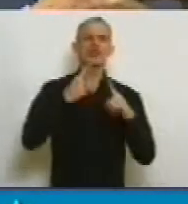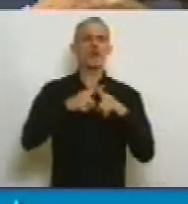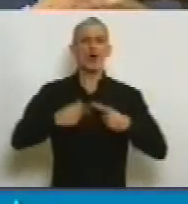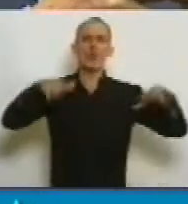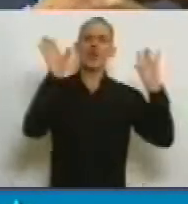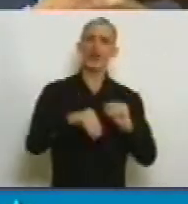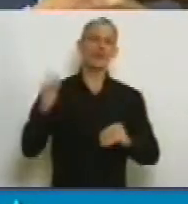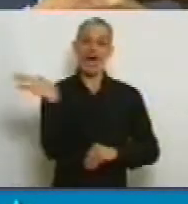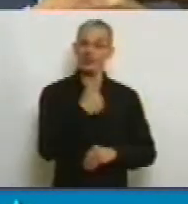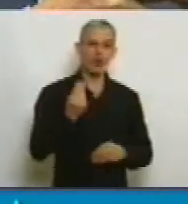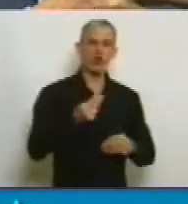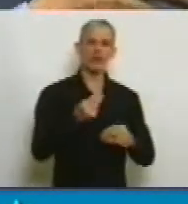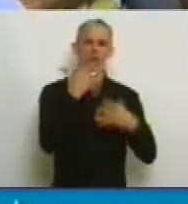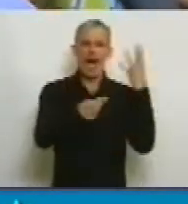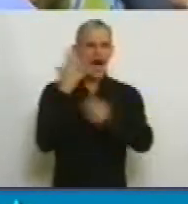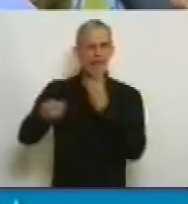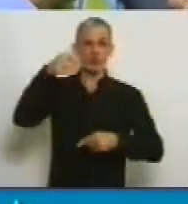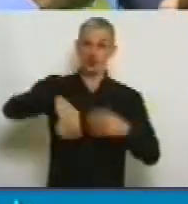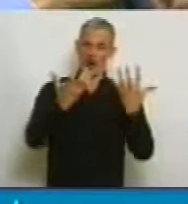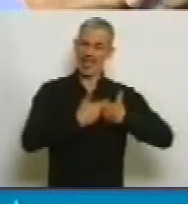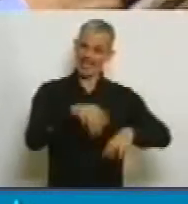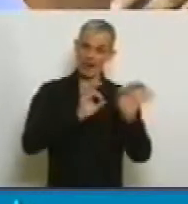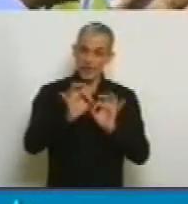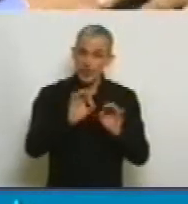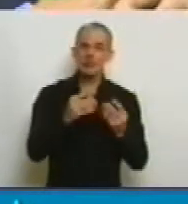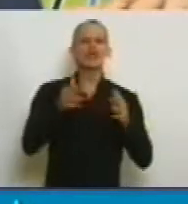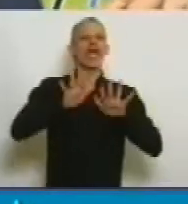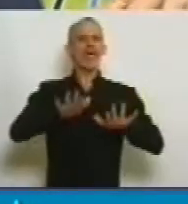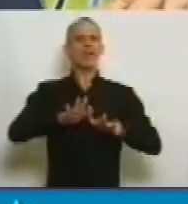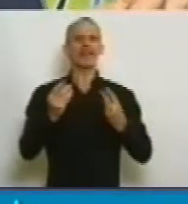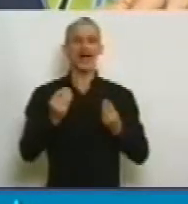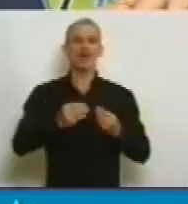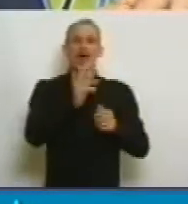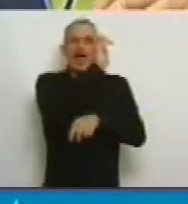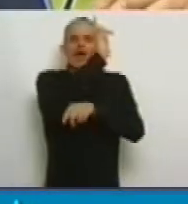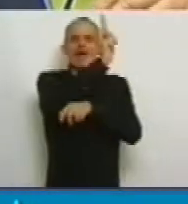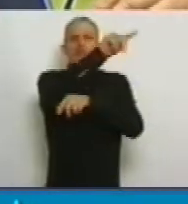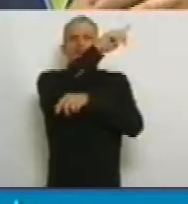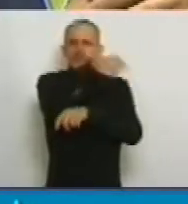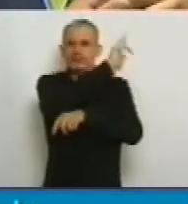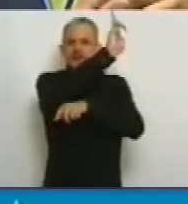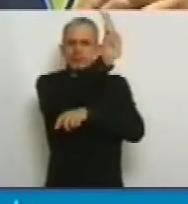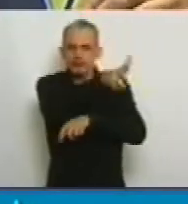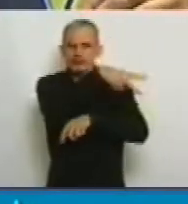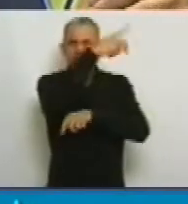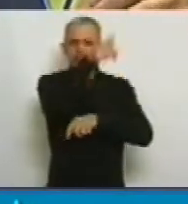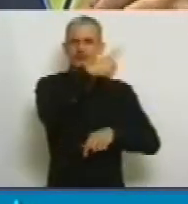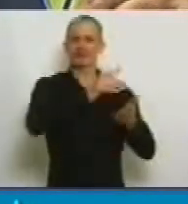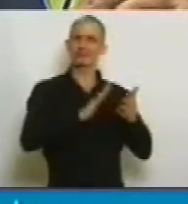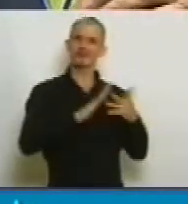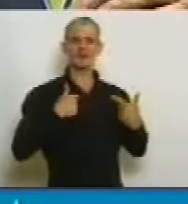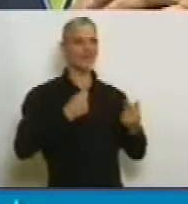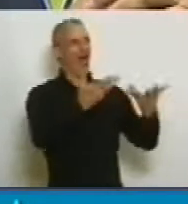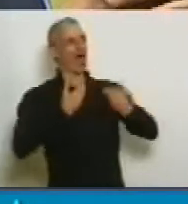de todos los legisladores a este proyecto y esperamos ansiosos que las aspas del Molino empiecen a girar y nos